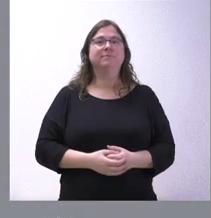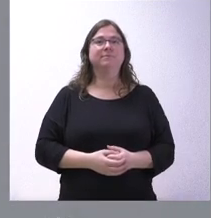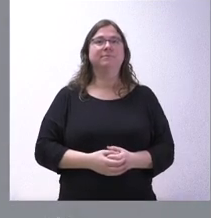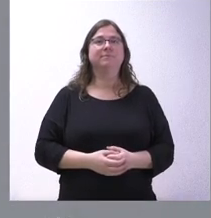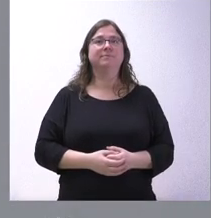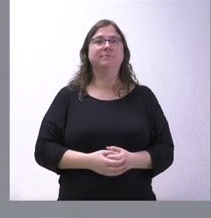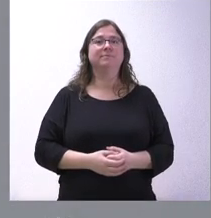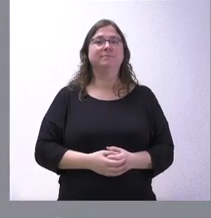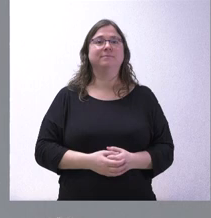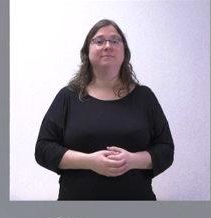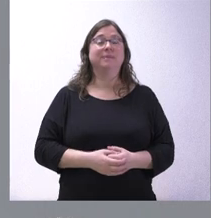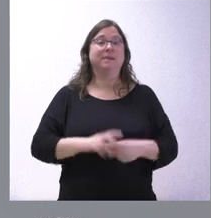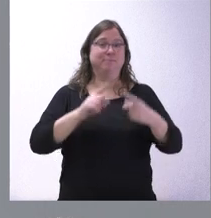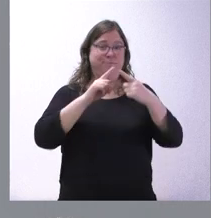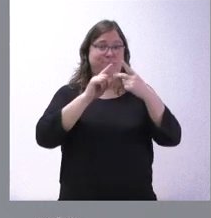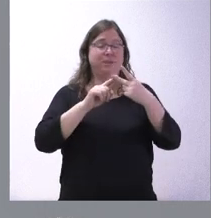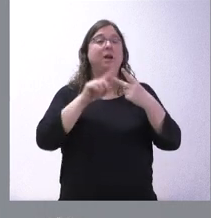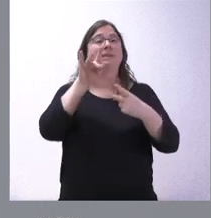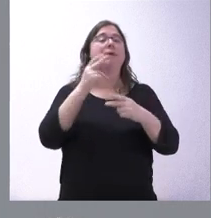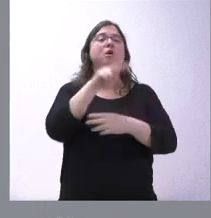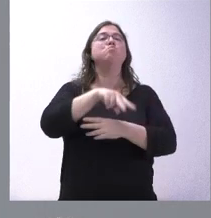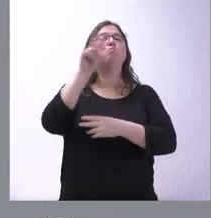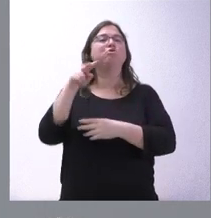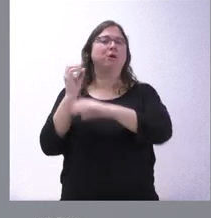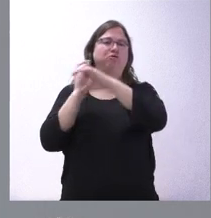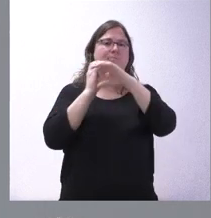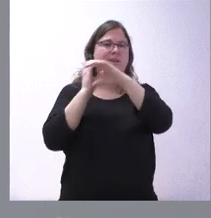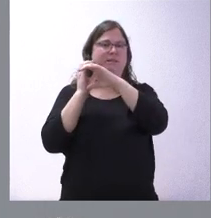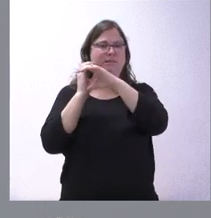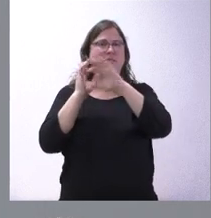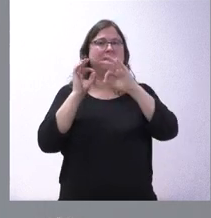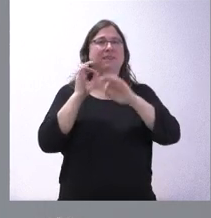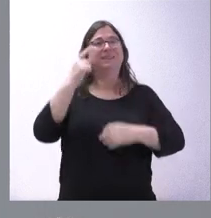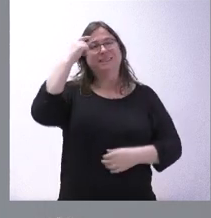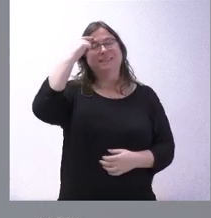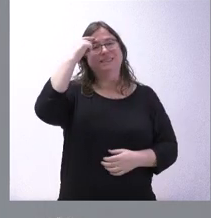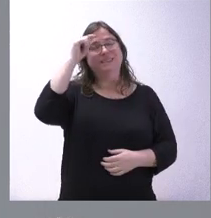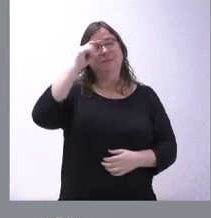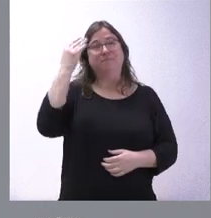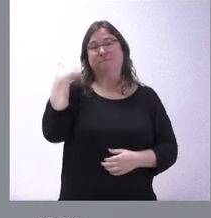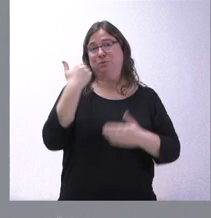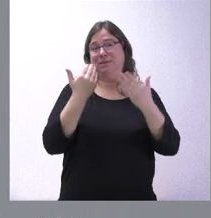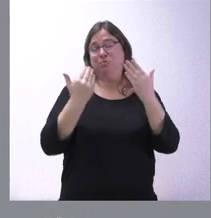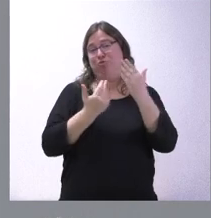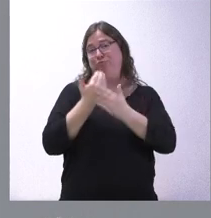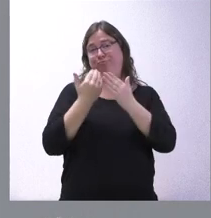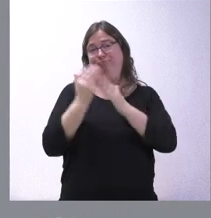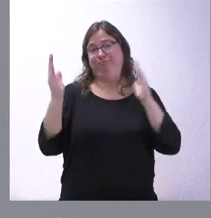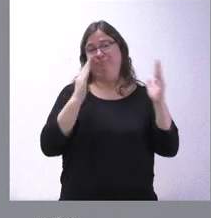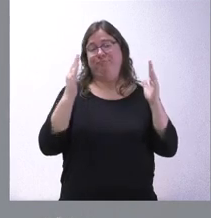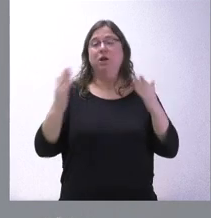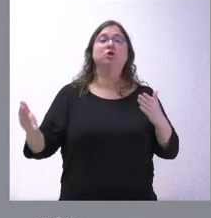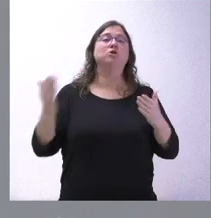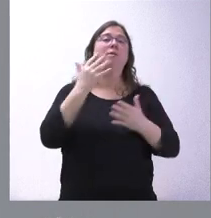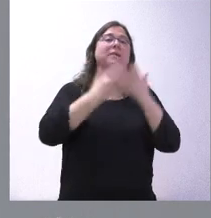En relación con el periodo de los temas, el Museo de la Semana Santa, saben ustedes que en los últimos tiempos todas las administraciones públicas estamos